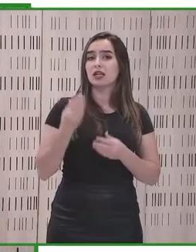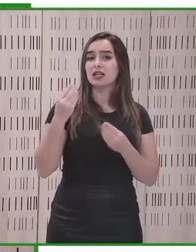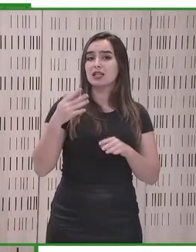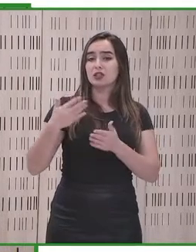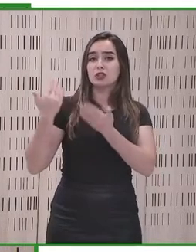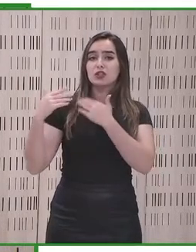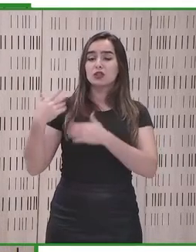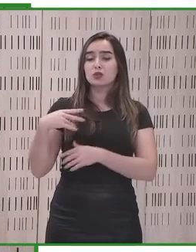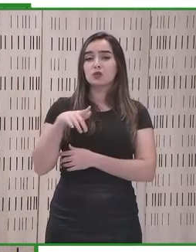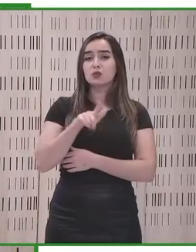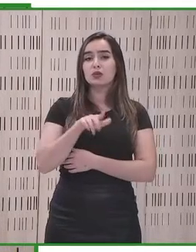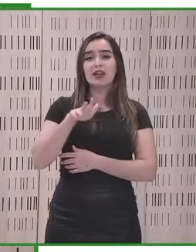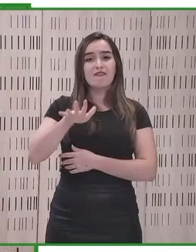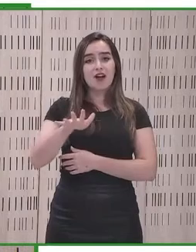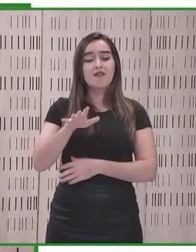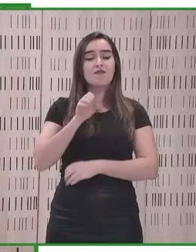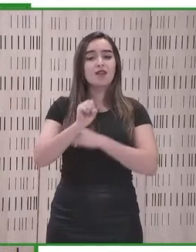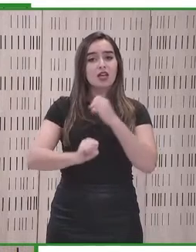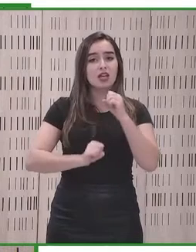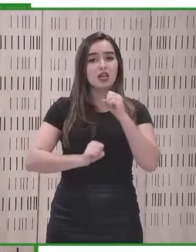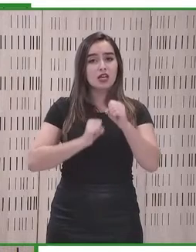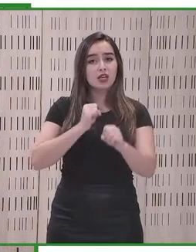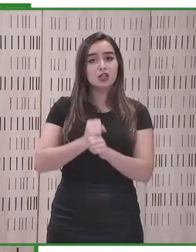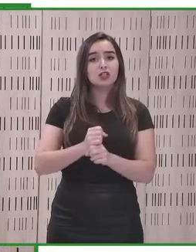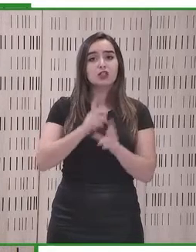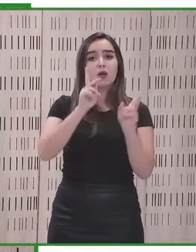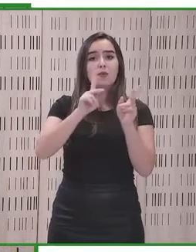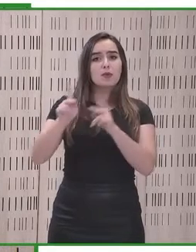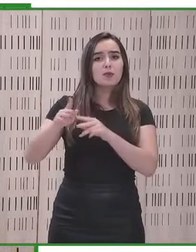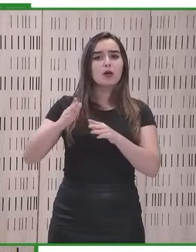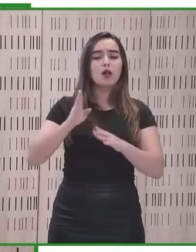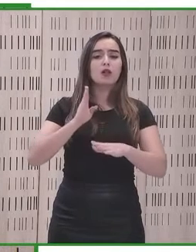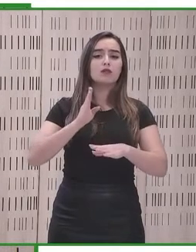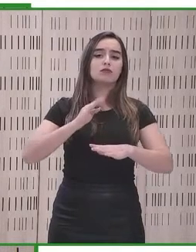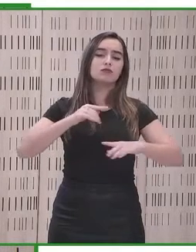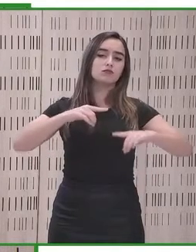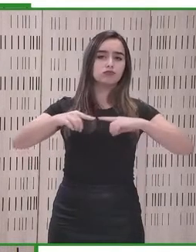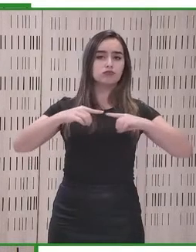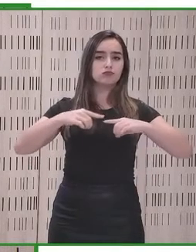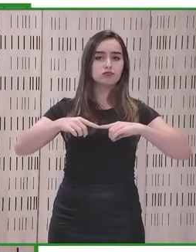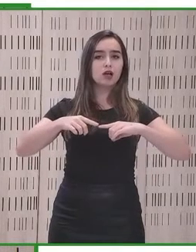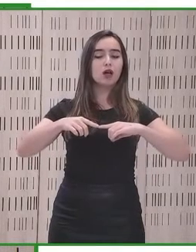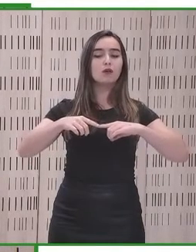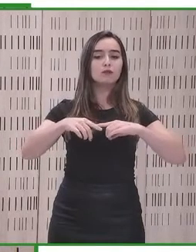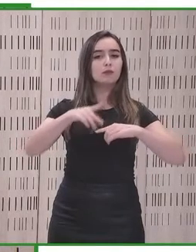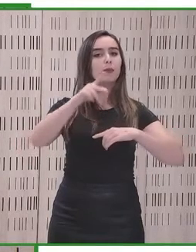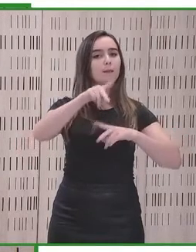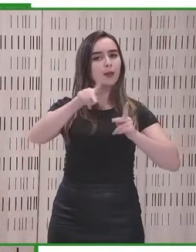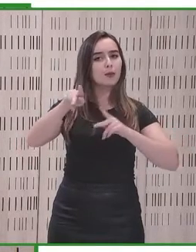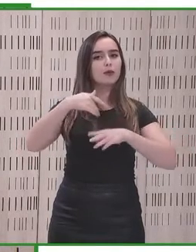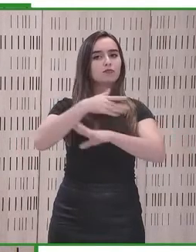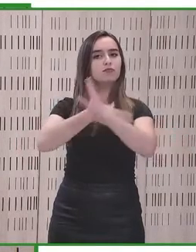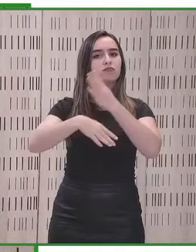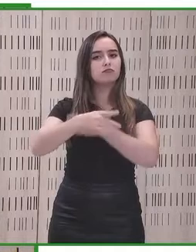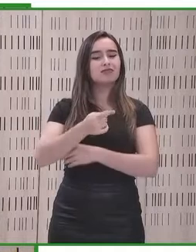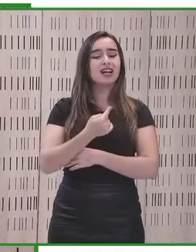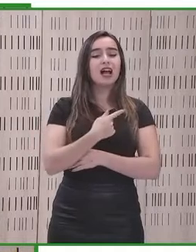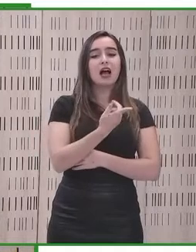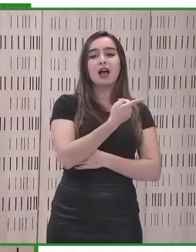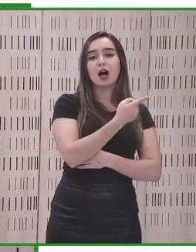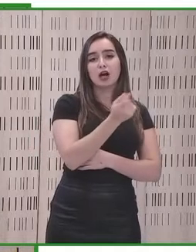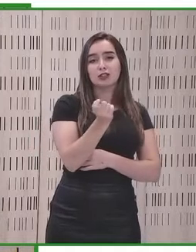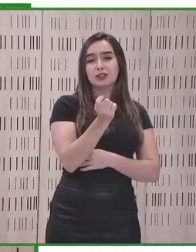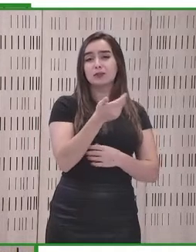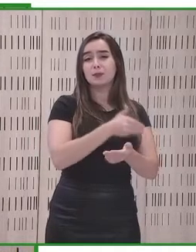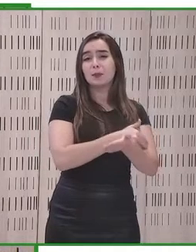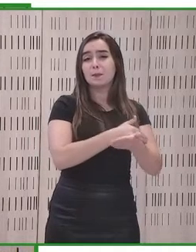dirigida por personas con discapacidad y que representa a más de 100 millones de hombres, de mujeres, de